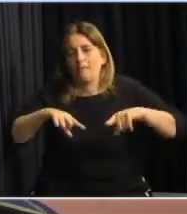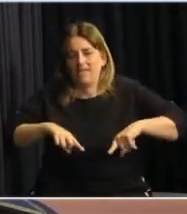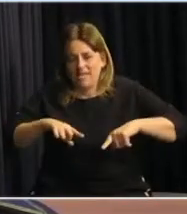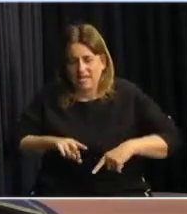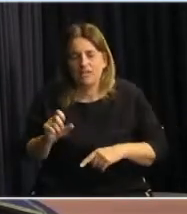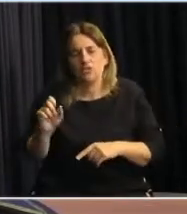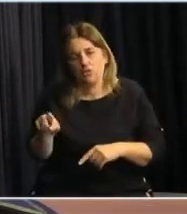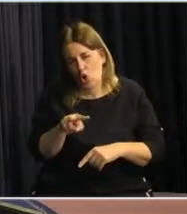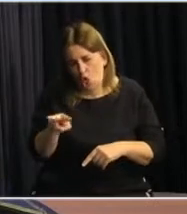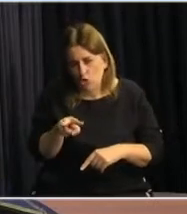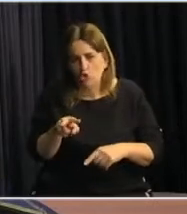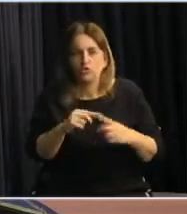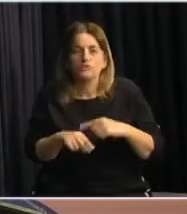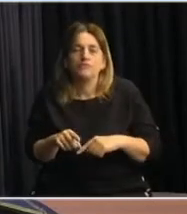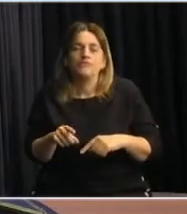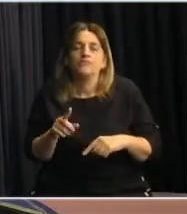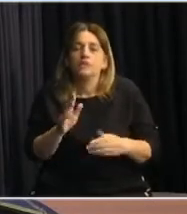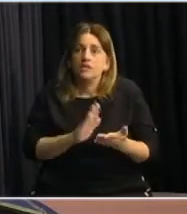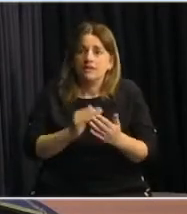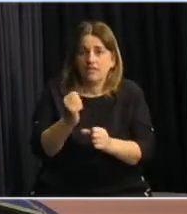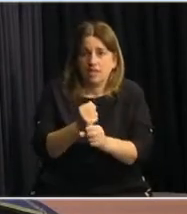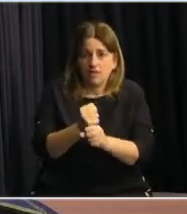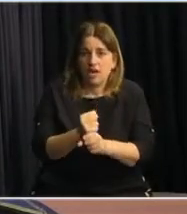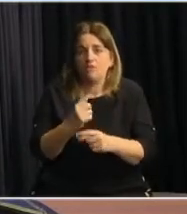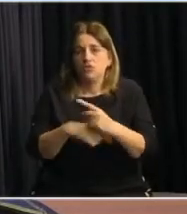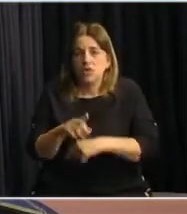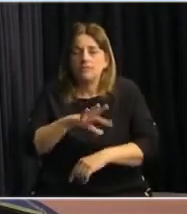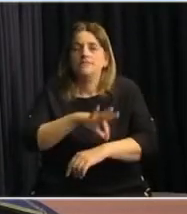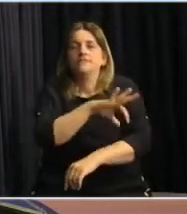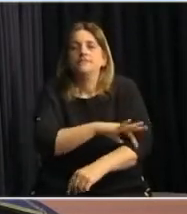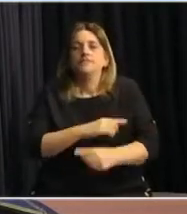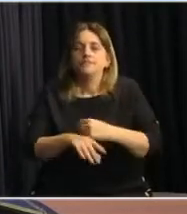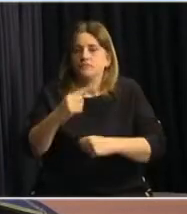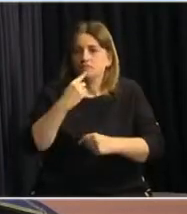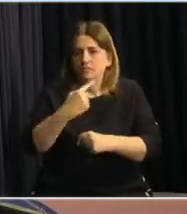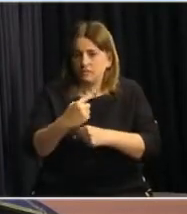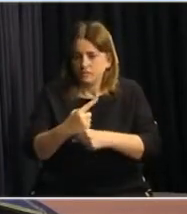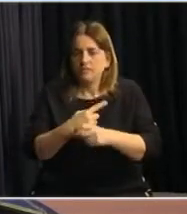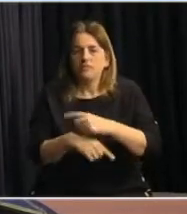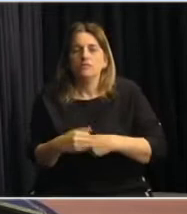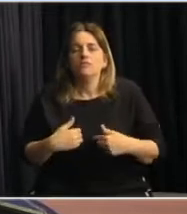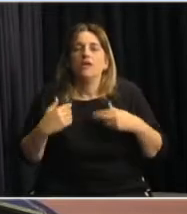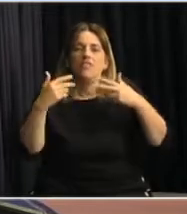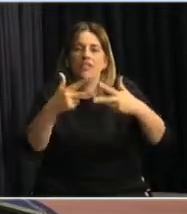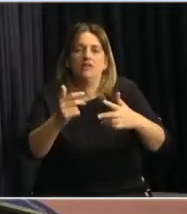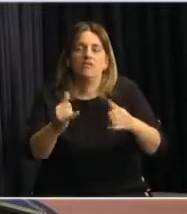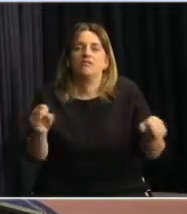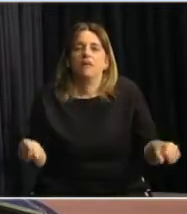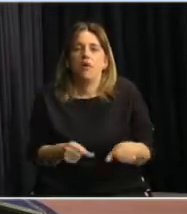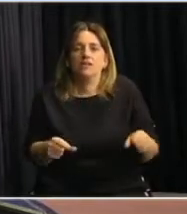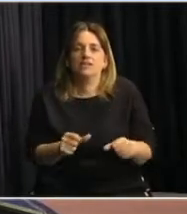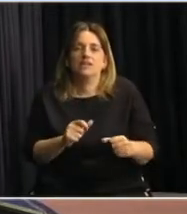la Ministra, y se ha trabajado en la órbita del Consejo de Educación Inicial y Primaria y decirle que vamos a realizar